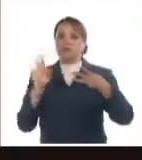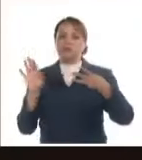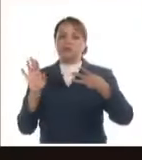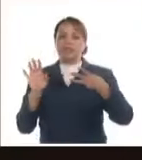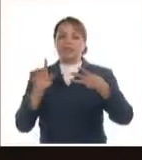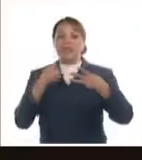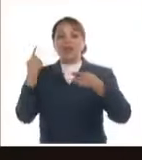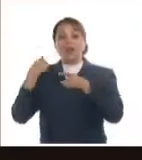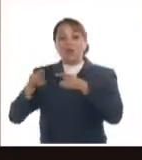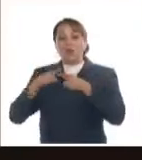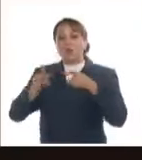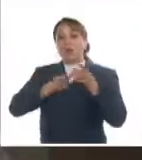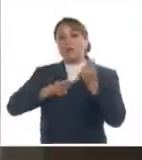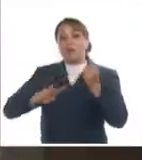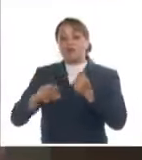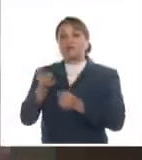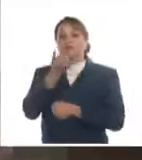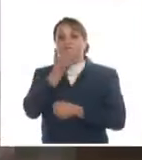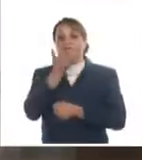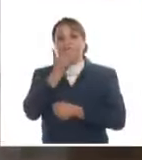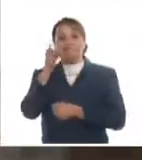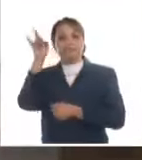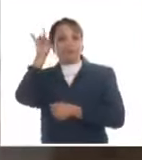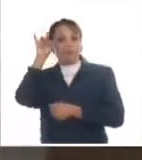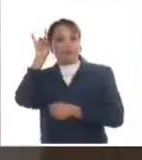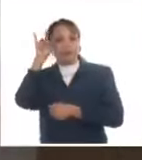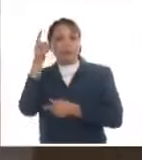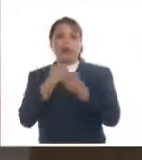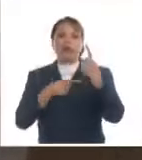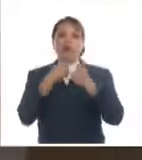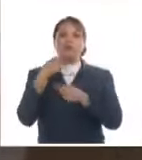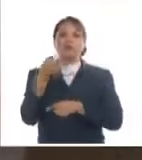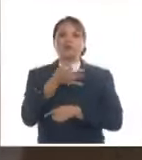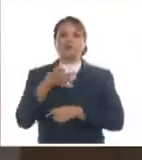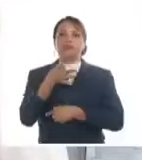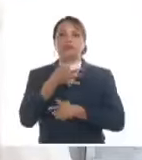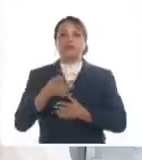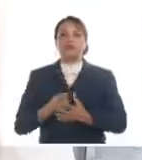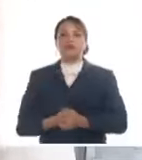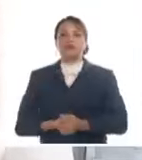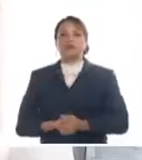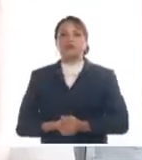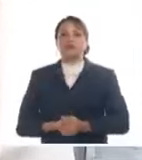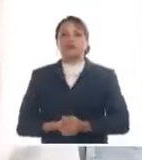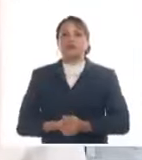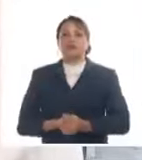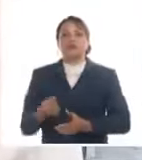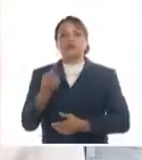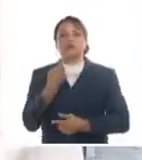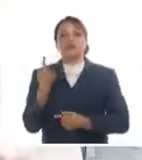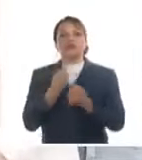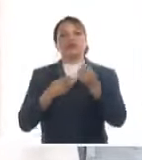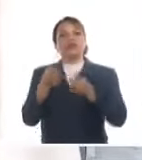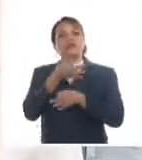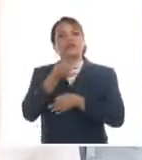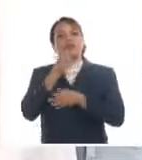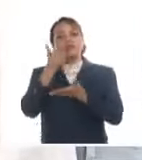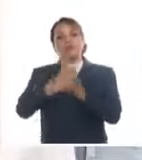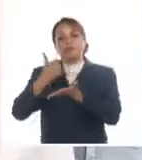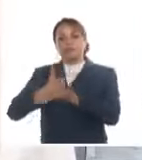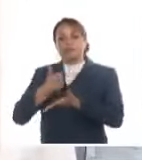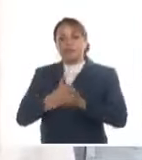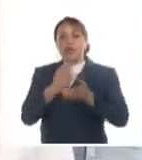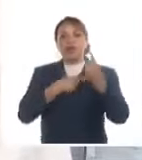resto de las provincias hay afectaciones en algunos municipios, hay afectaciones en el municipio Cabeceras. O sea, hay